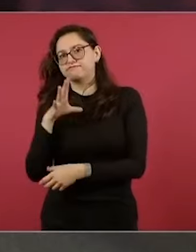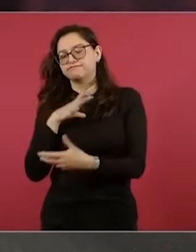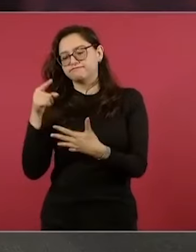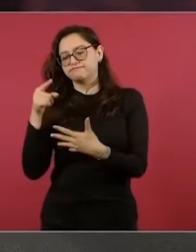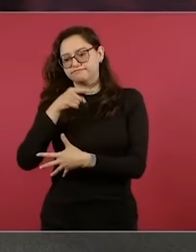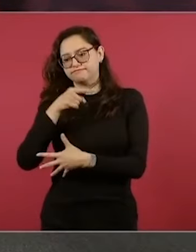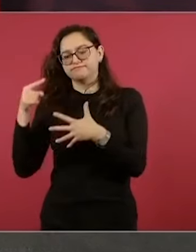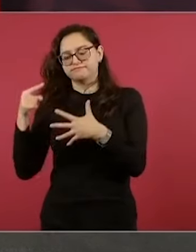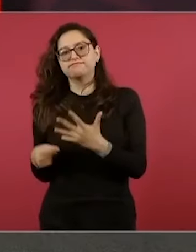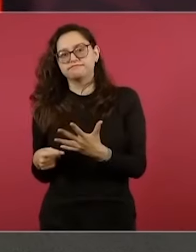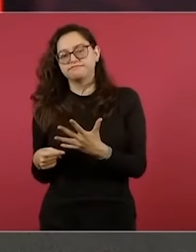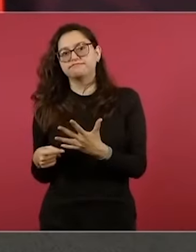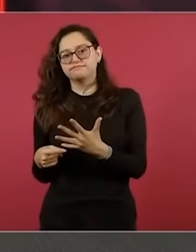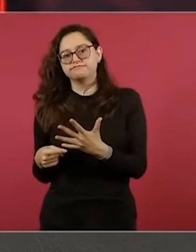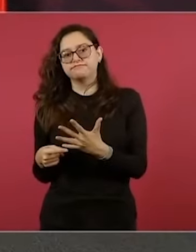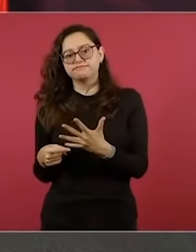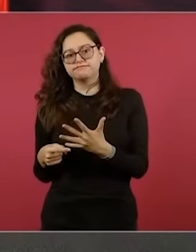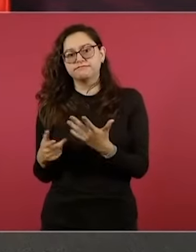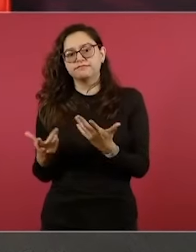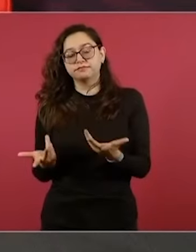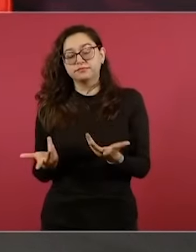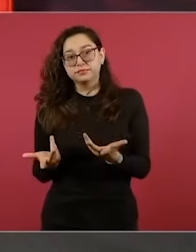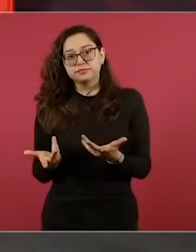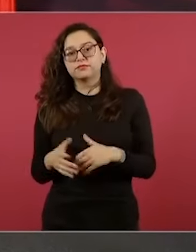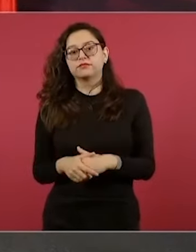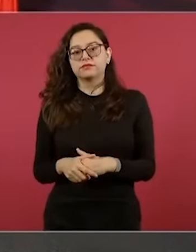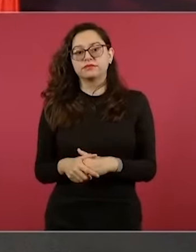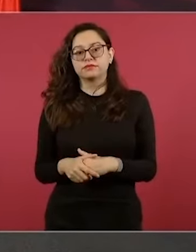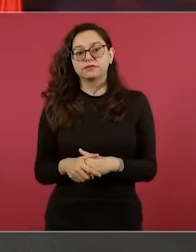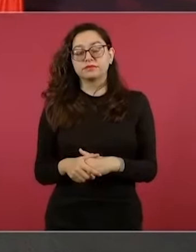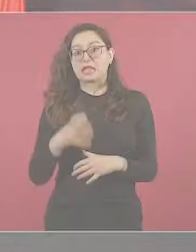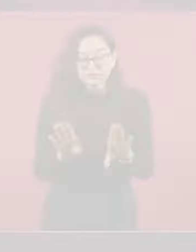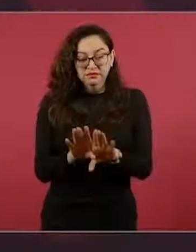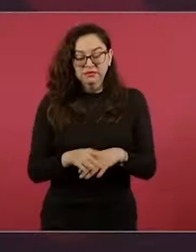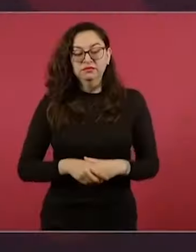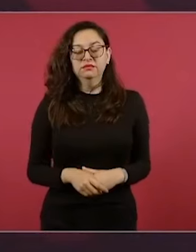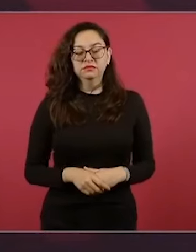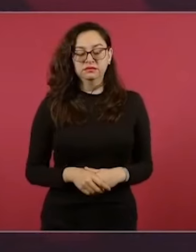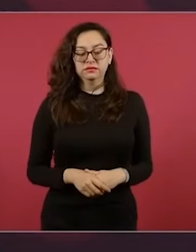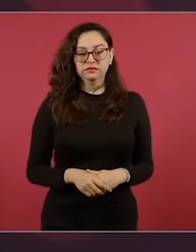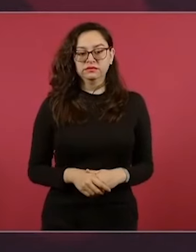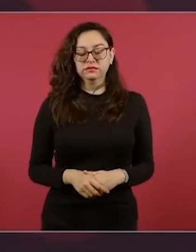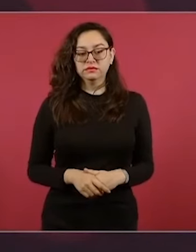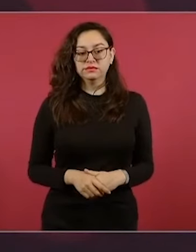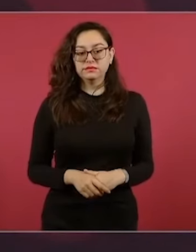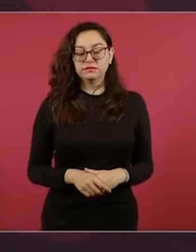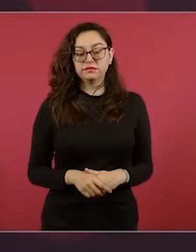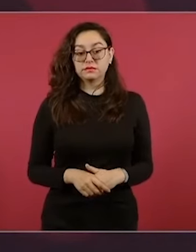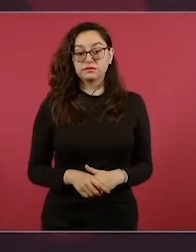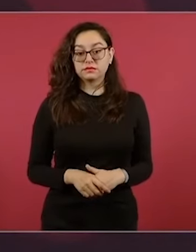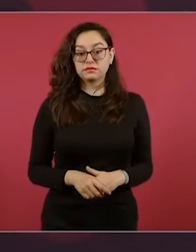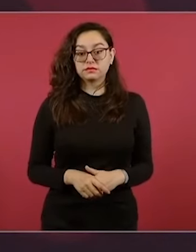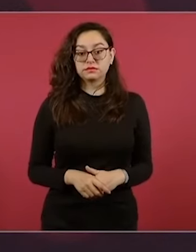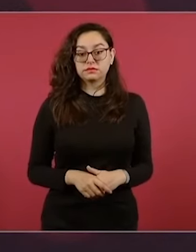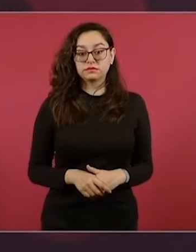que los medios de manipulación han magnificado la violencia en Sinaloa y esto tiene un efecto de atemorizar a la población. La noticia acerca de